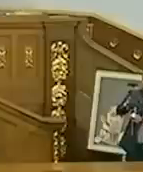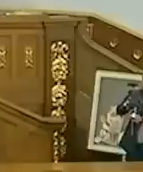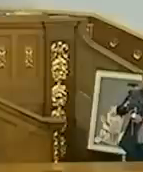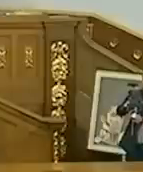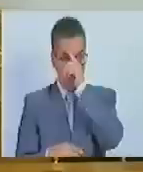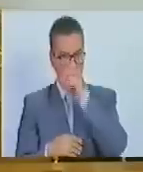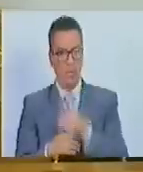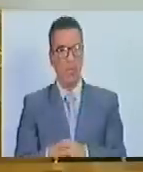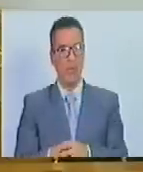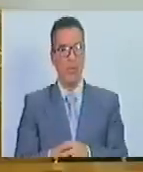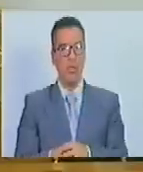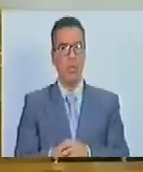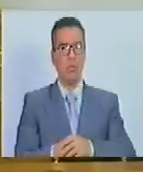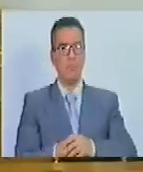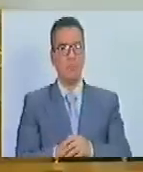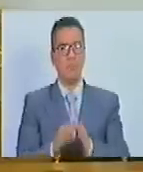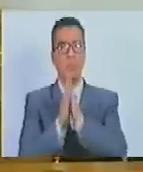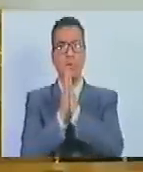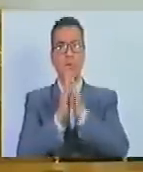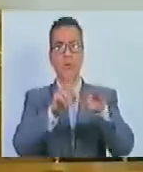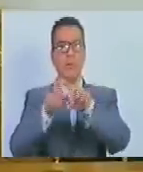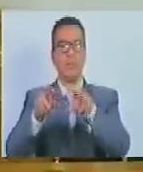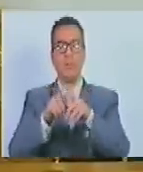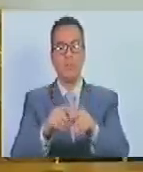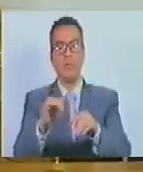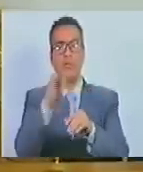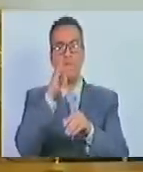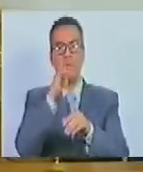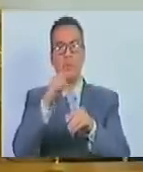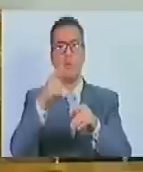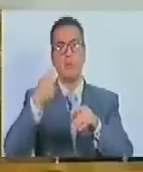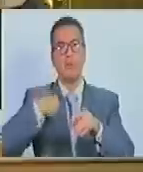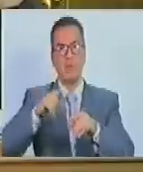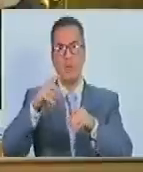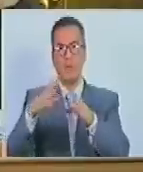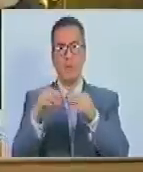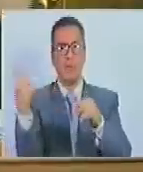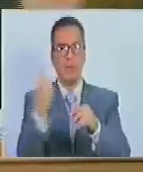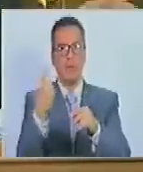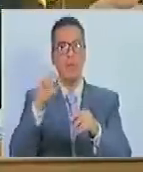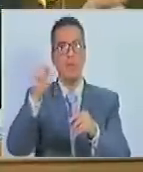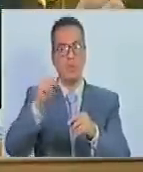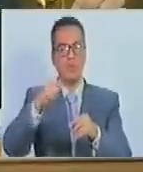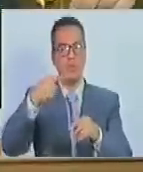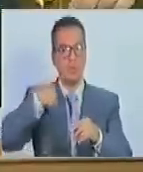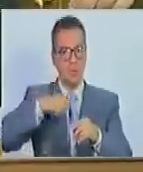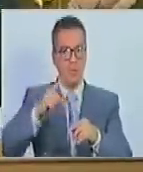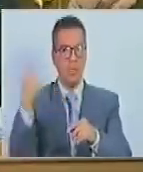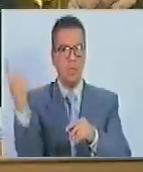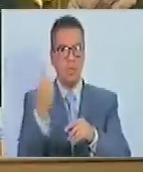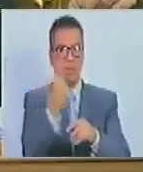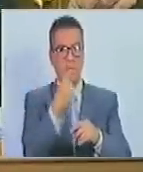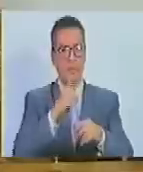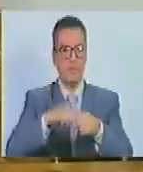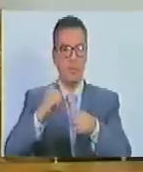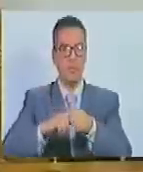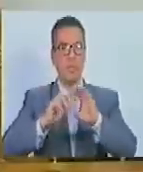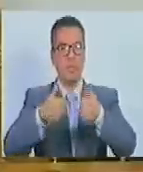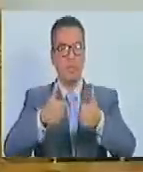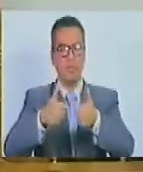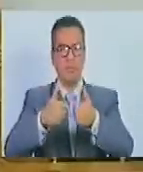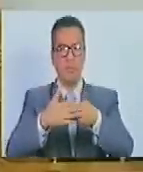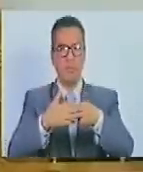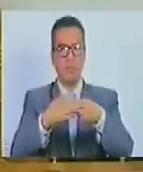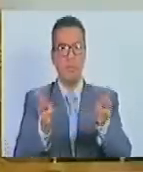Ciudadana Secretaria, sirva a informar si hay quórum. Hay quórum, Ciudadana Presidente. Se abre la sesión.